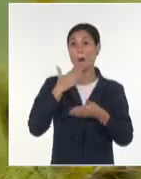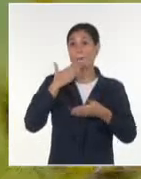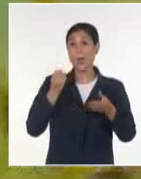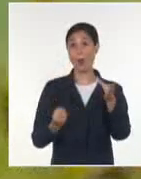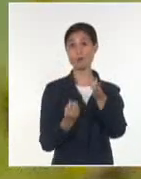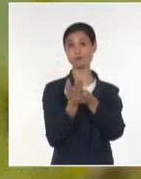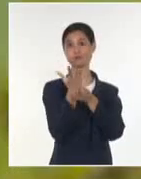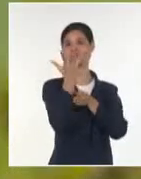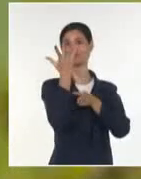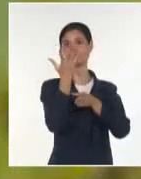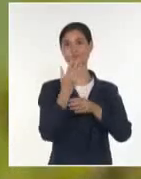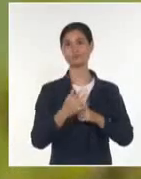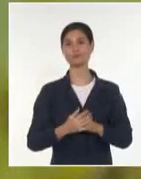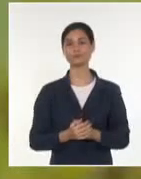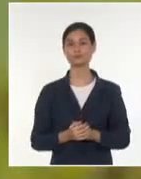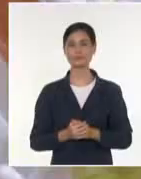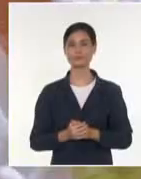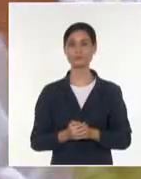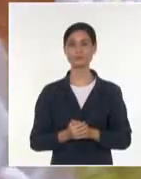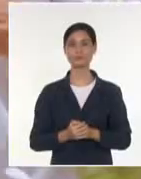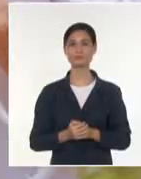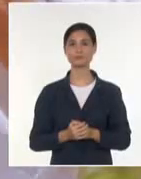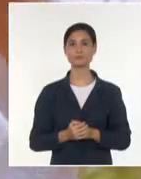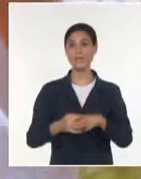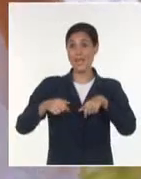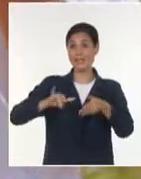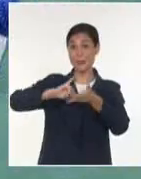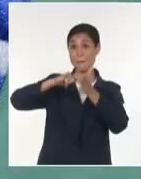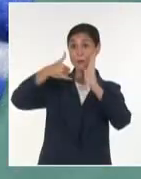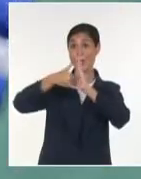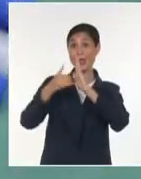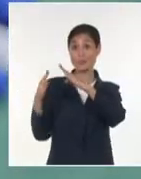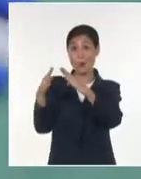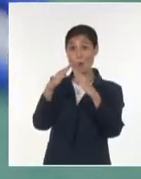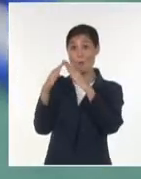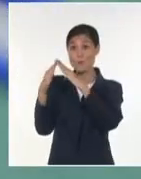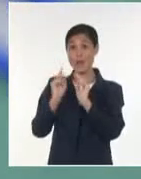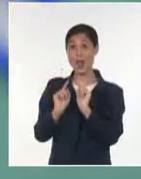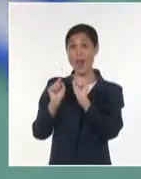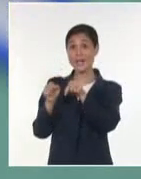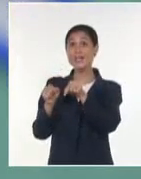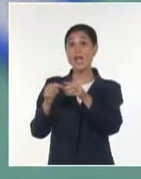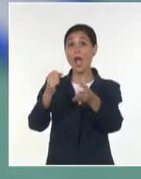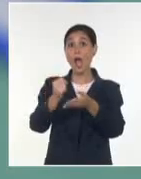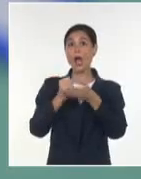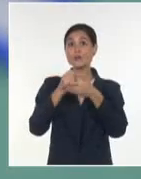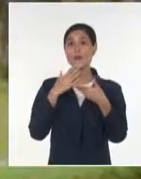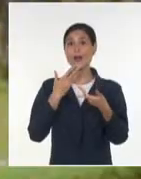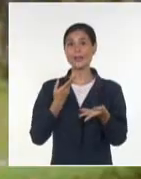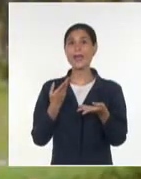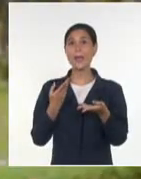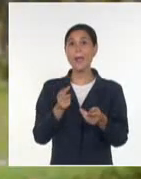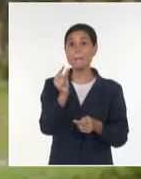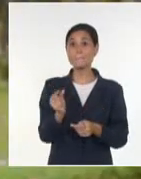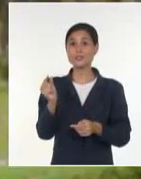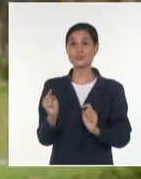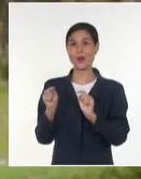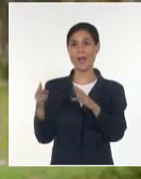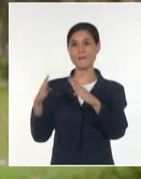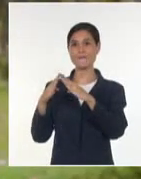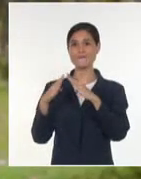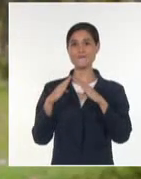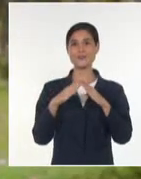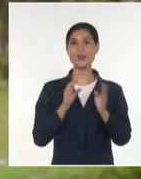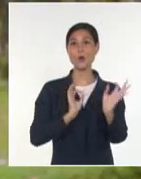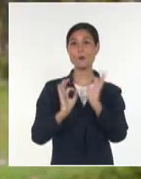El proyecto Comunidades Caribeñas Resilientes ofrece a habitantes como Gabián herramientas y conocimientos para estas